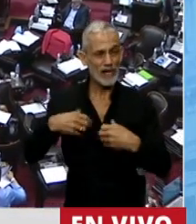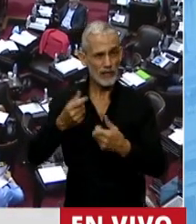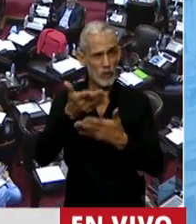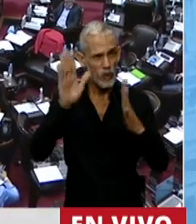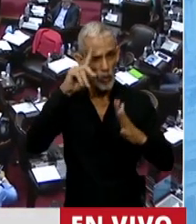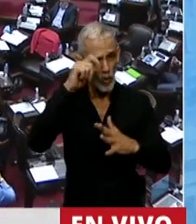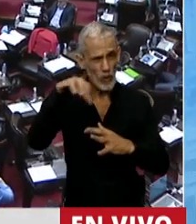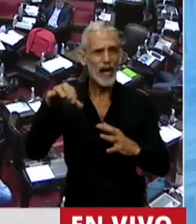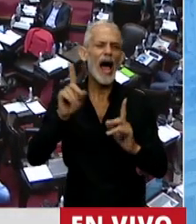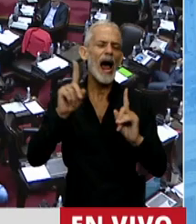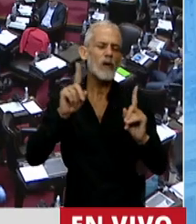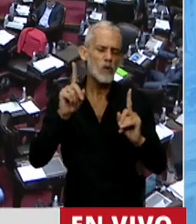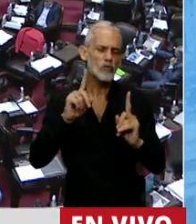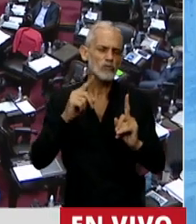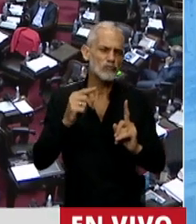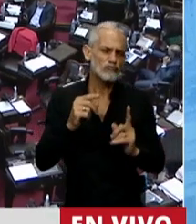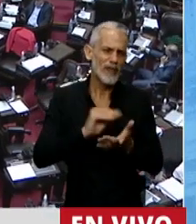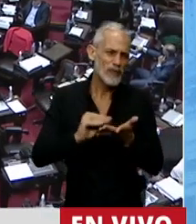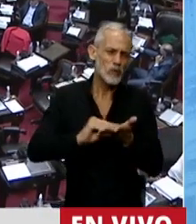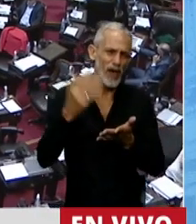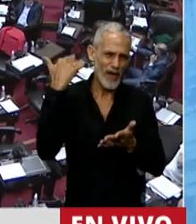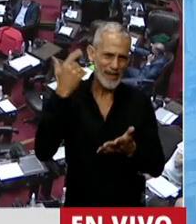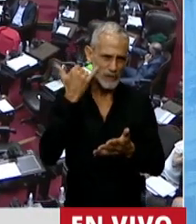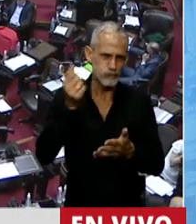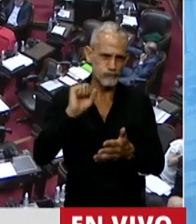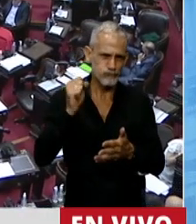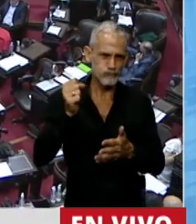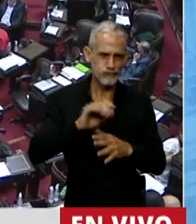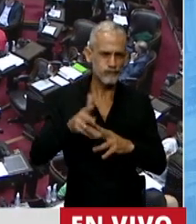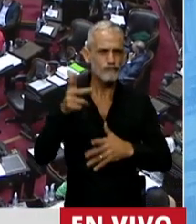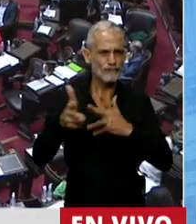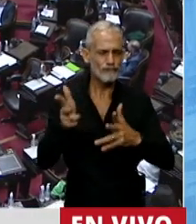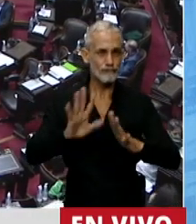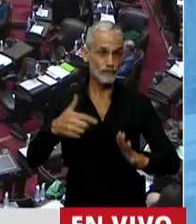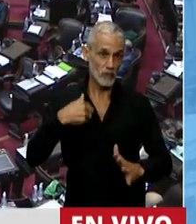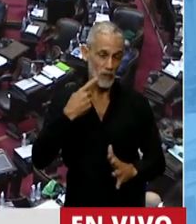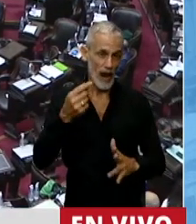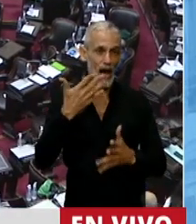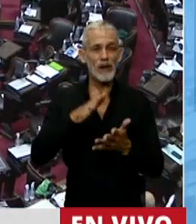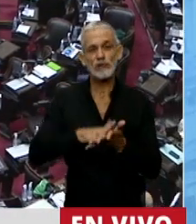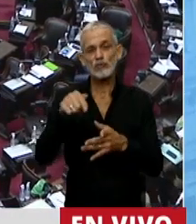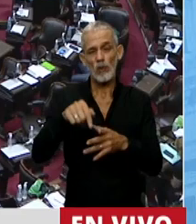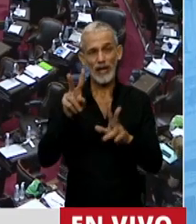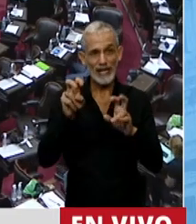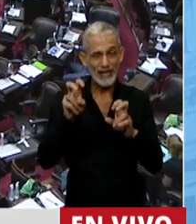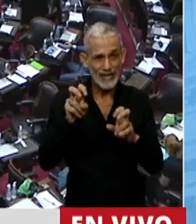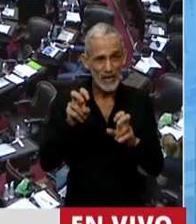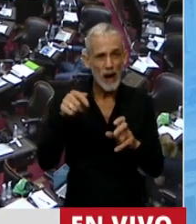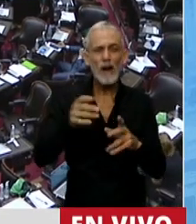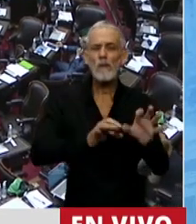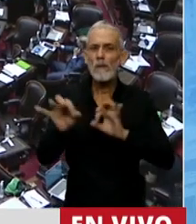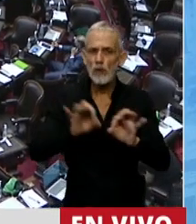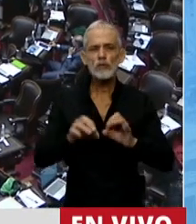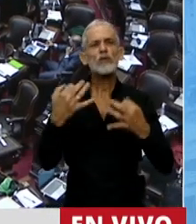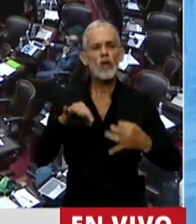lo difiero de algunos diputados y diputadas preopinantes, porque considero que para abordar este tema, este proyecto,